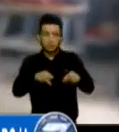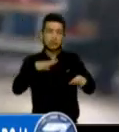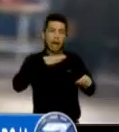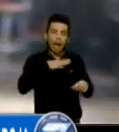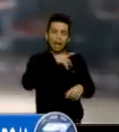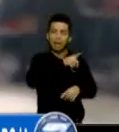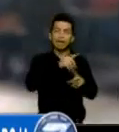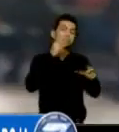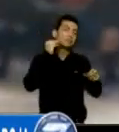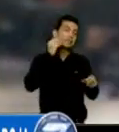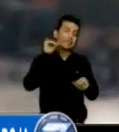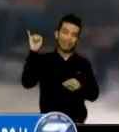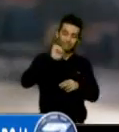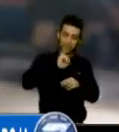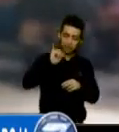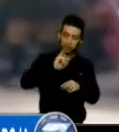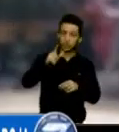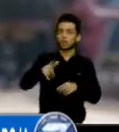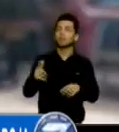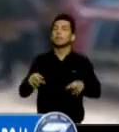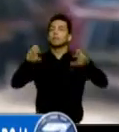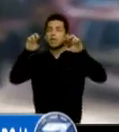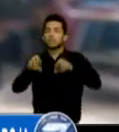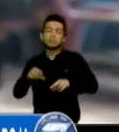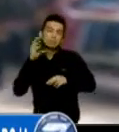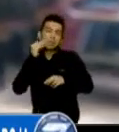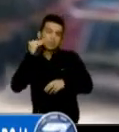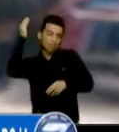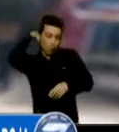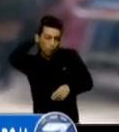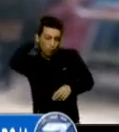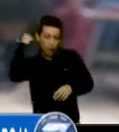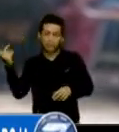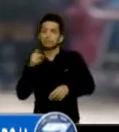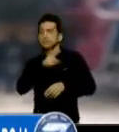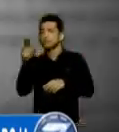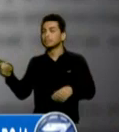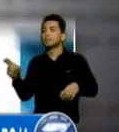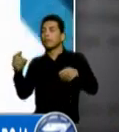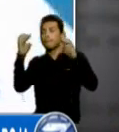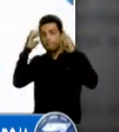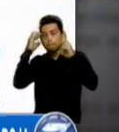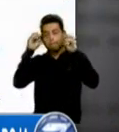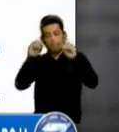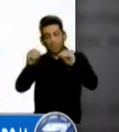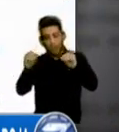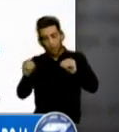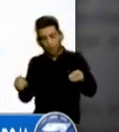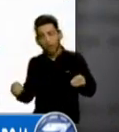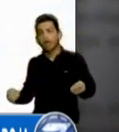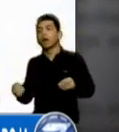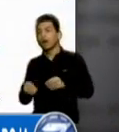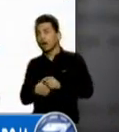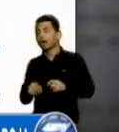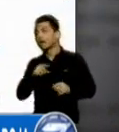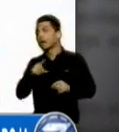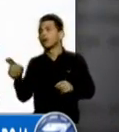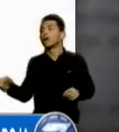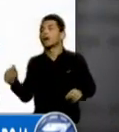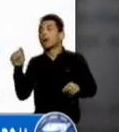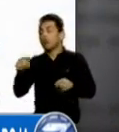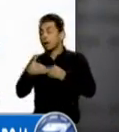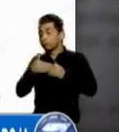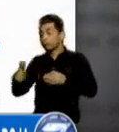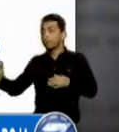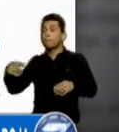neumólogos, psicopedagogos, sociólogos y pedagogos, se determinó que la cobertura de vacunación alcanzada en maestros ha